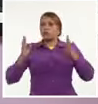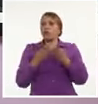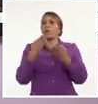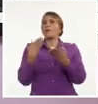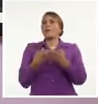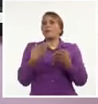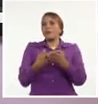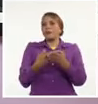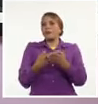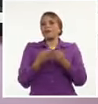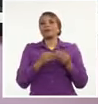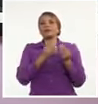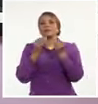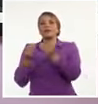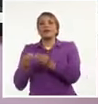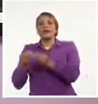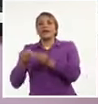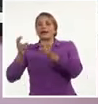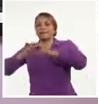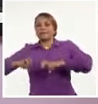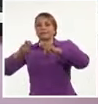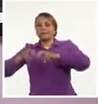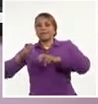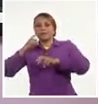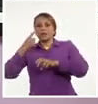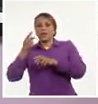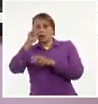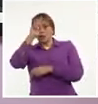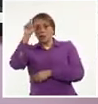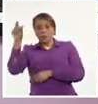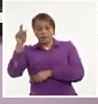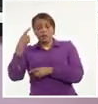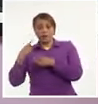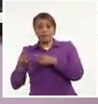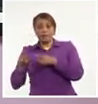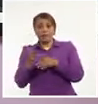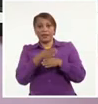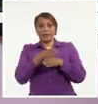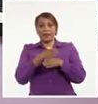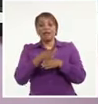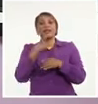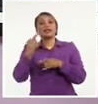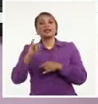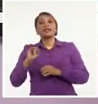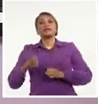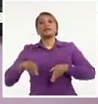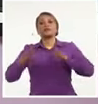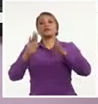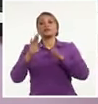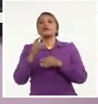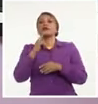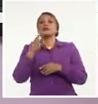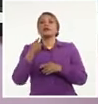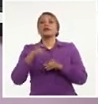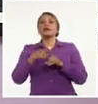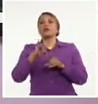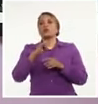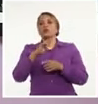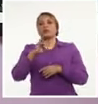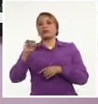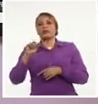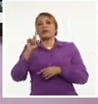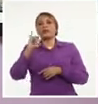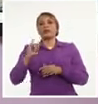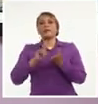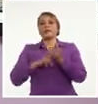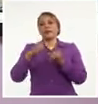se enviaron muestras a dos microbiologías, la del Hospital Eusebio Hernández y la del Instituto de Medicina Tropical Pedro Cubrí, el IPK, para